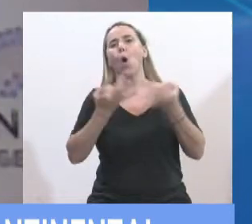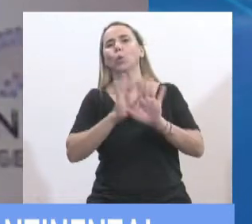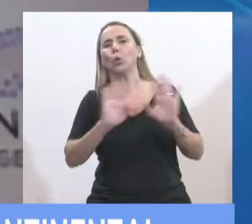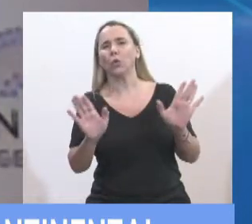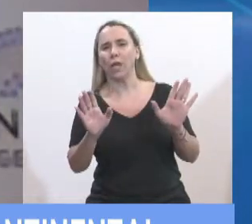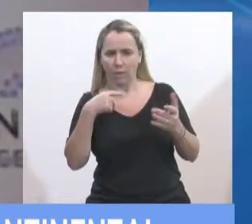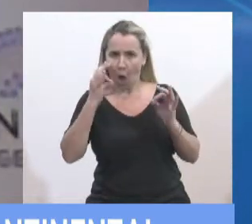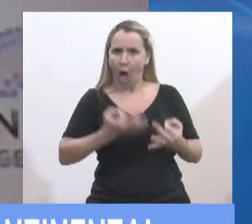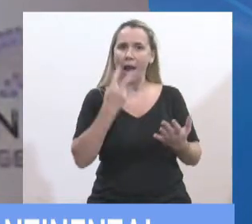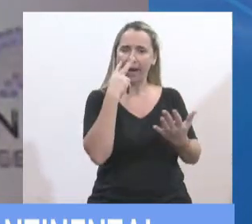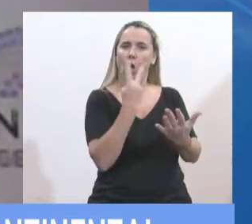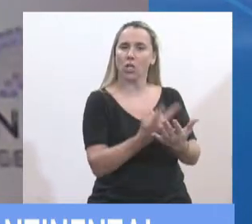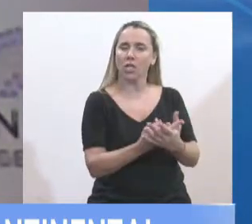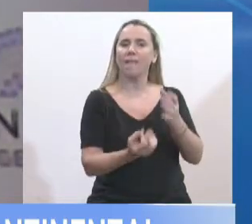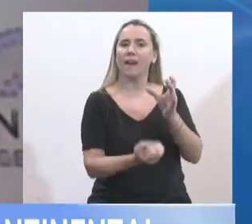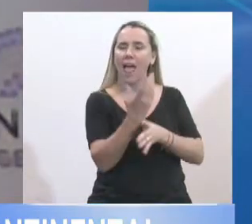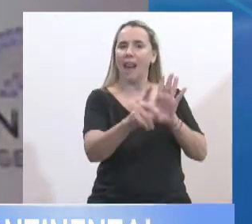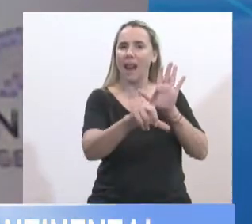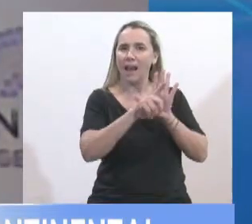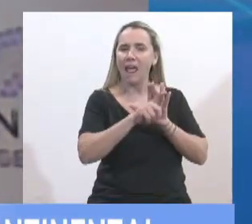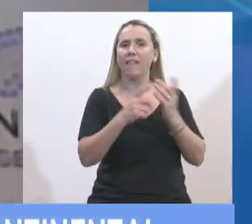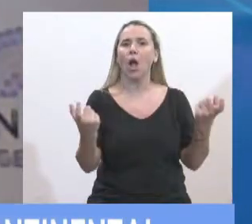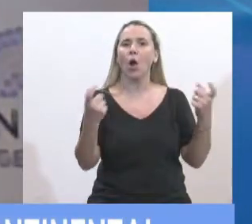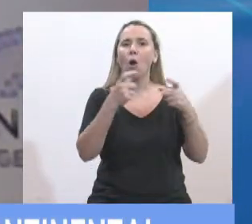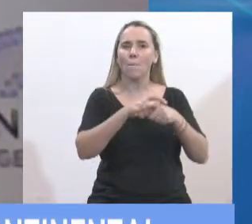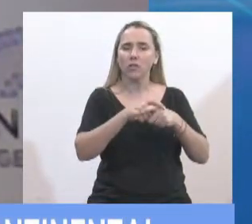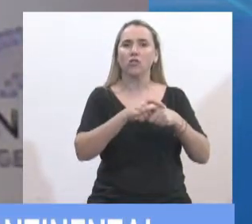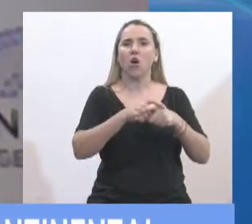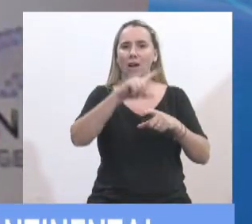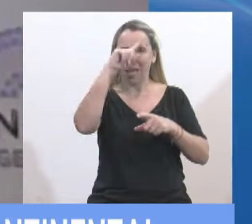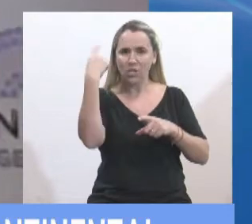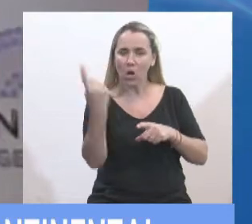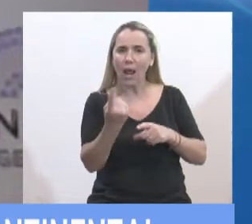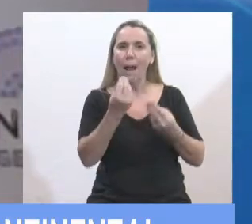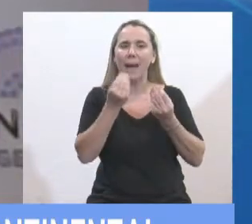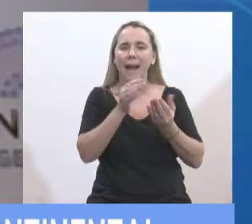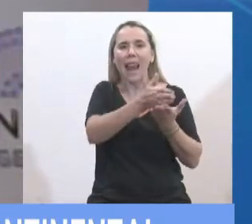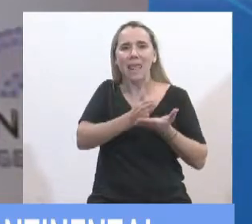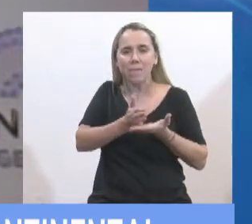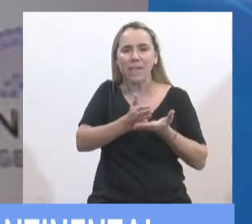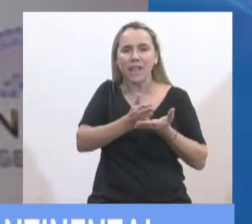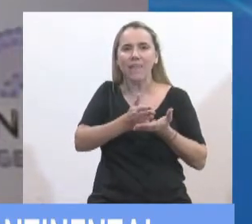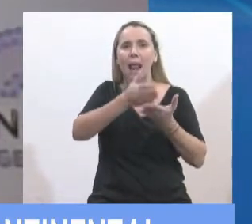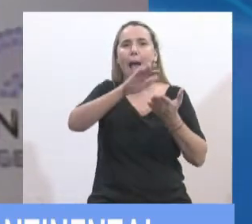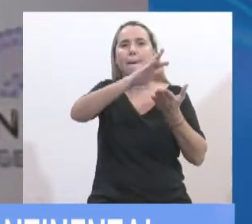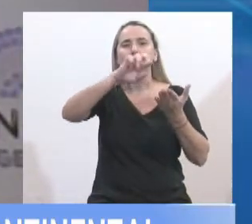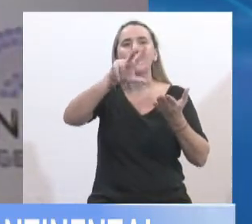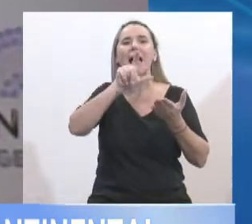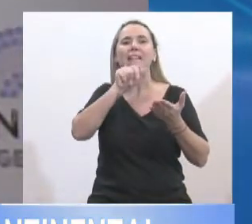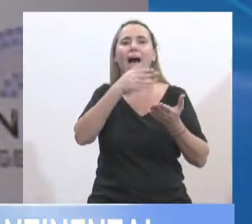ley de la Comisión Nacional para el Límite Exterior de la Plataforma Continental, COPLA, en el año